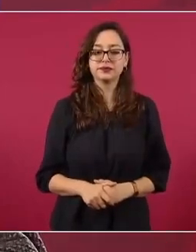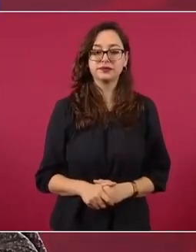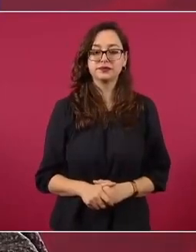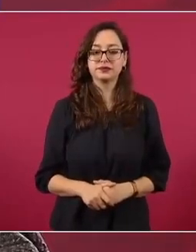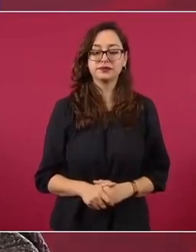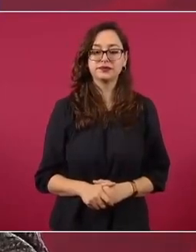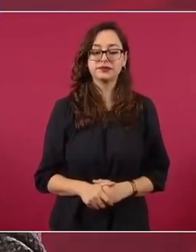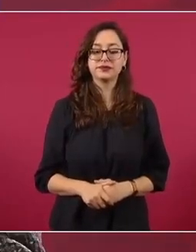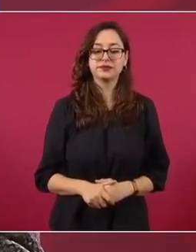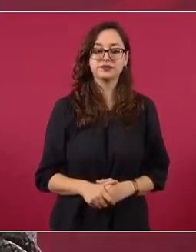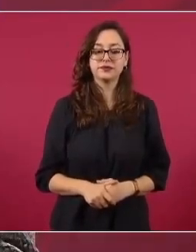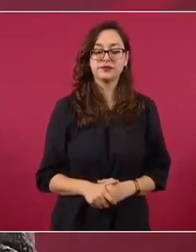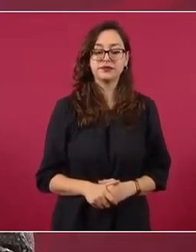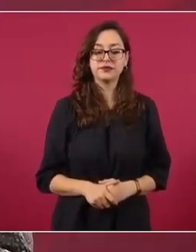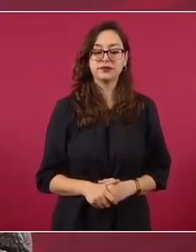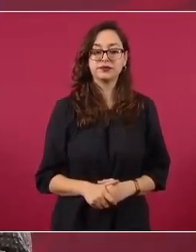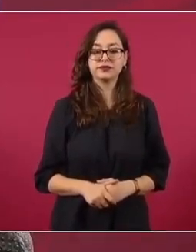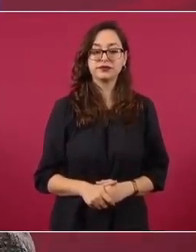Ahora,